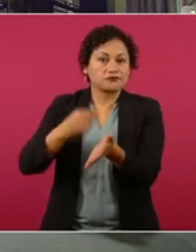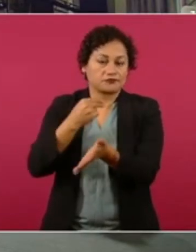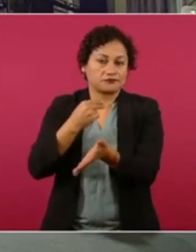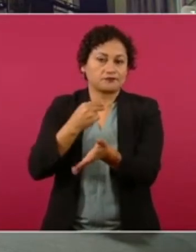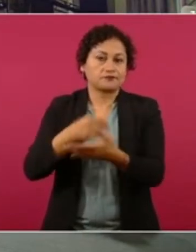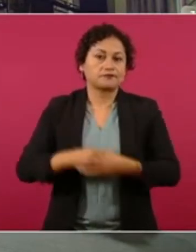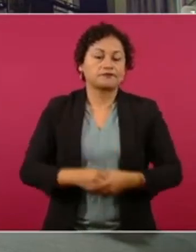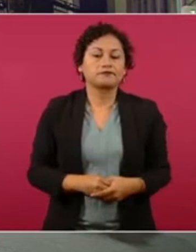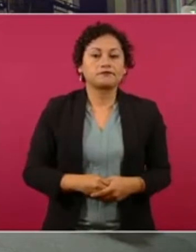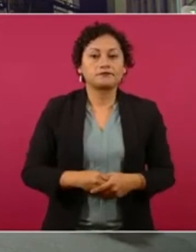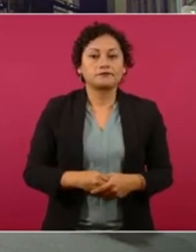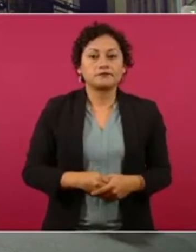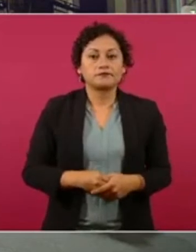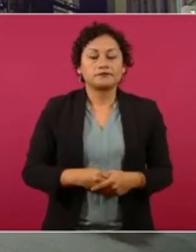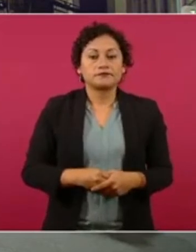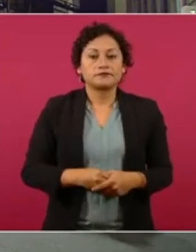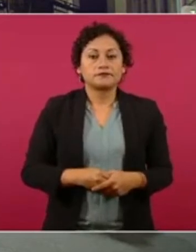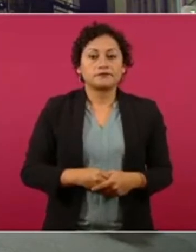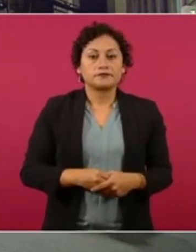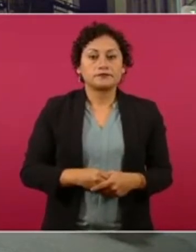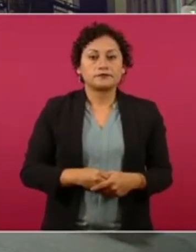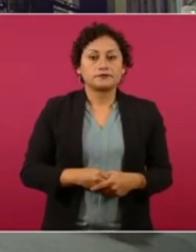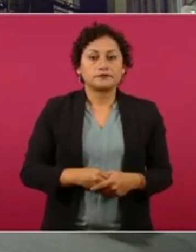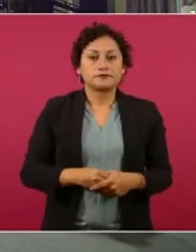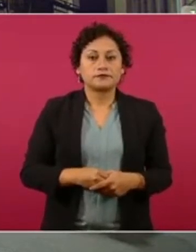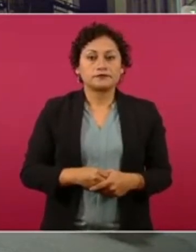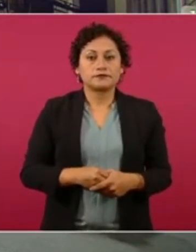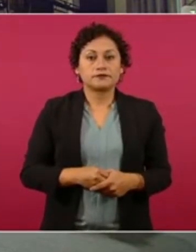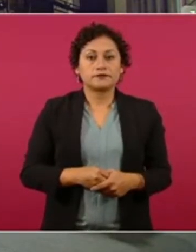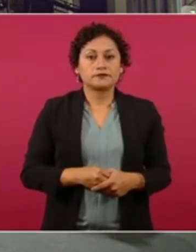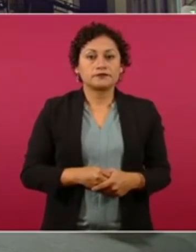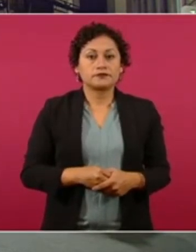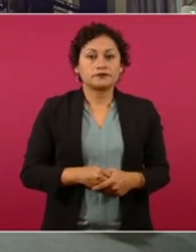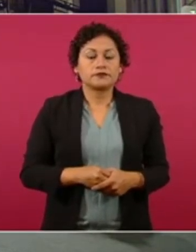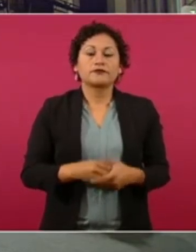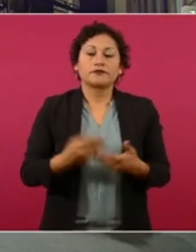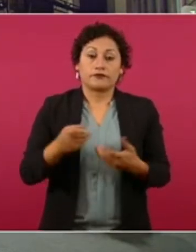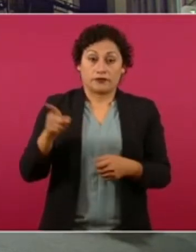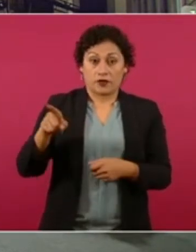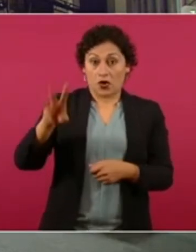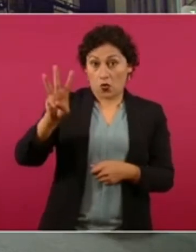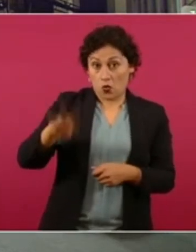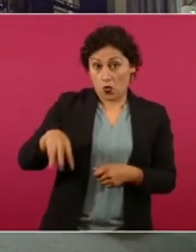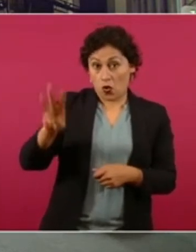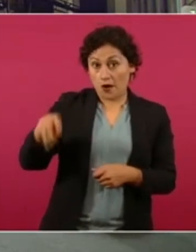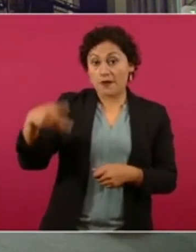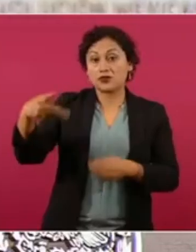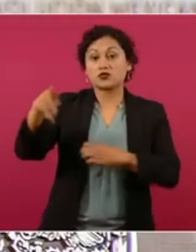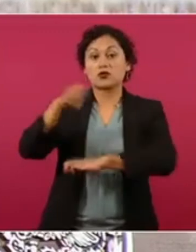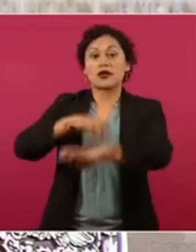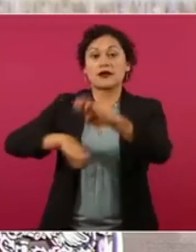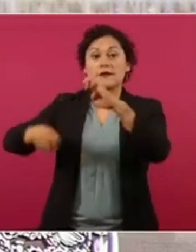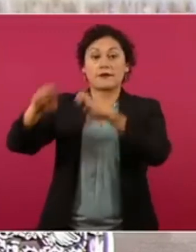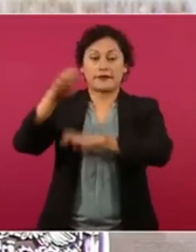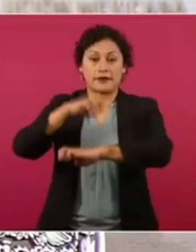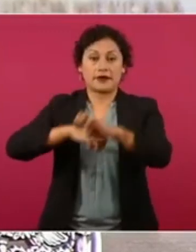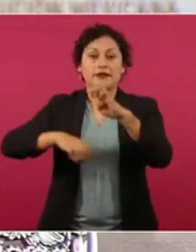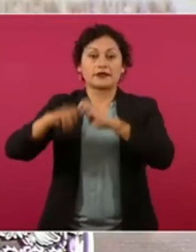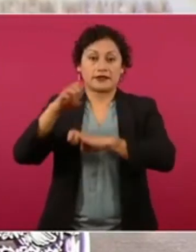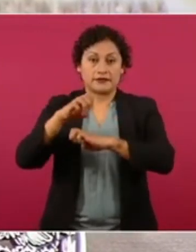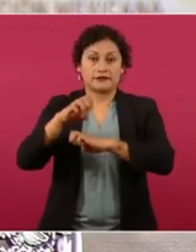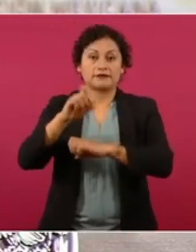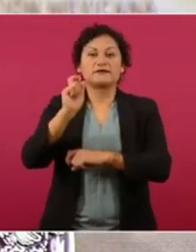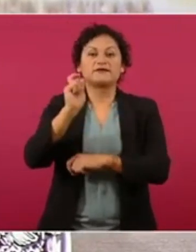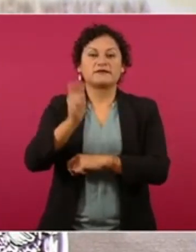esta empresa distribuye el 25 por ciento